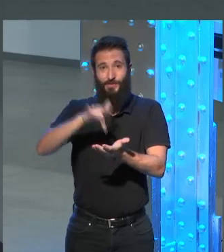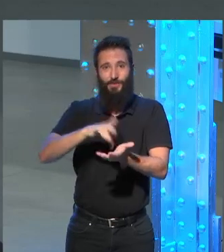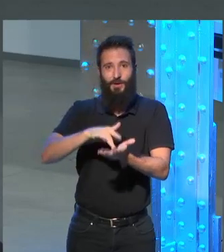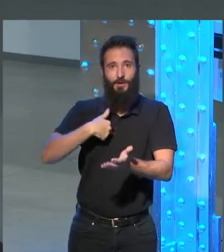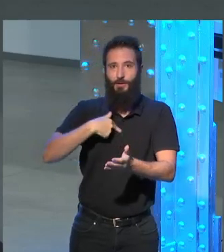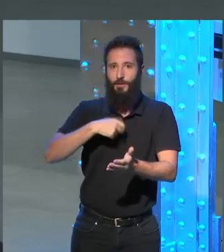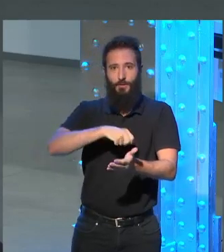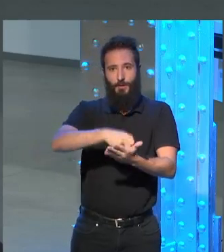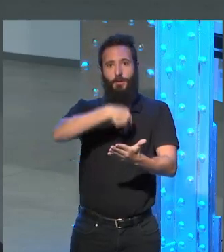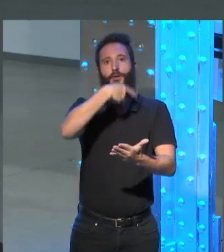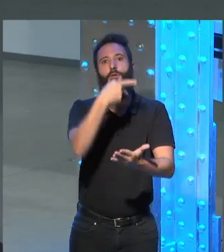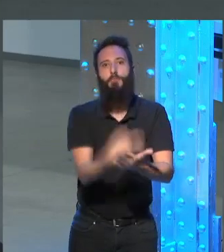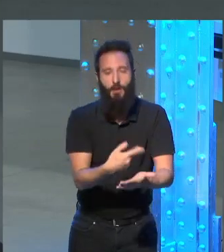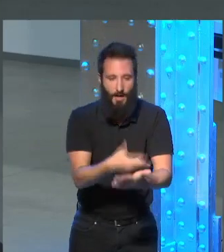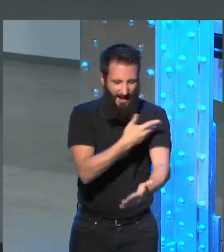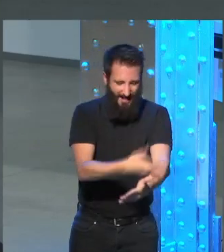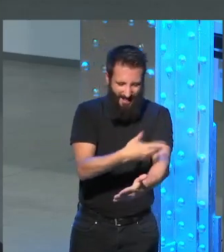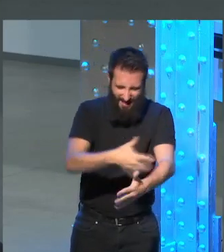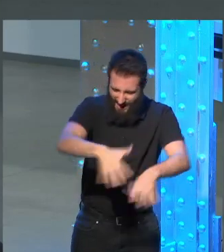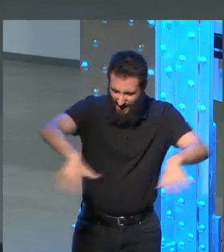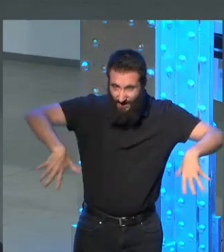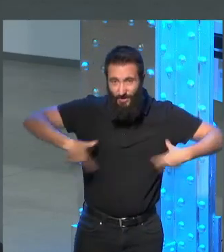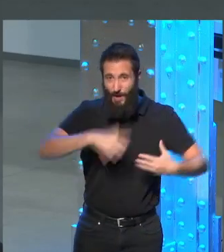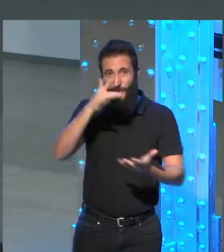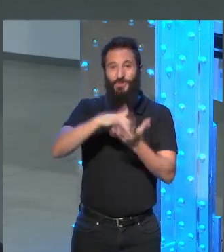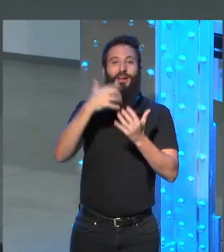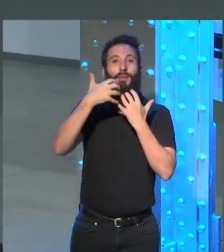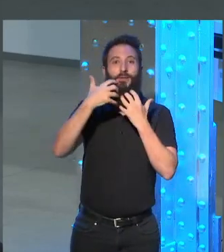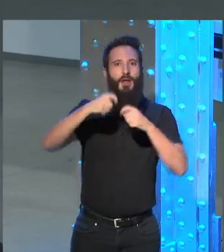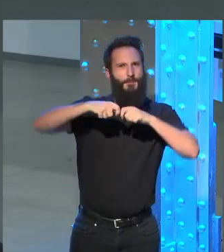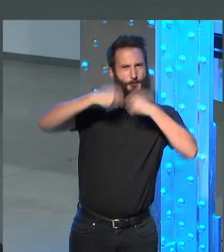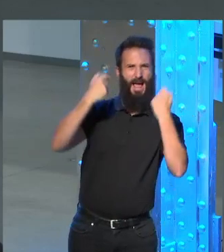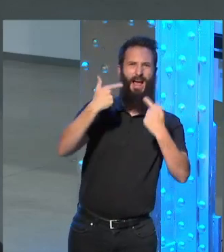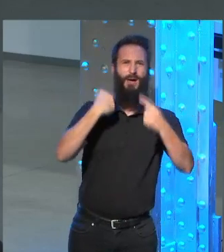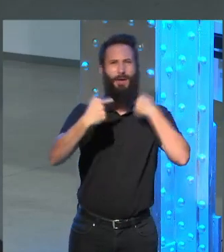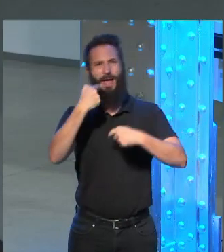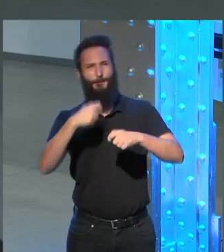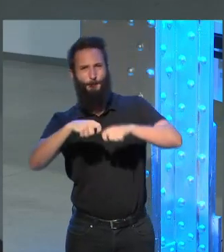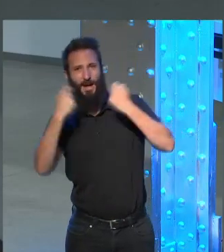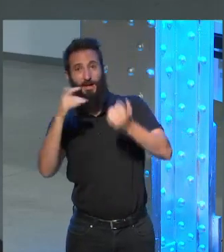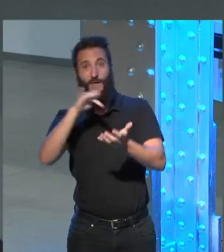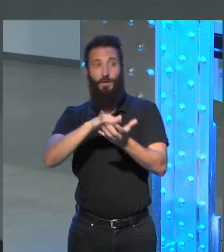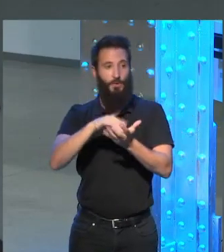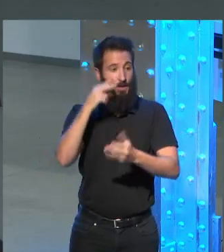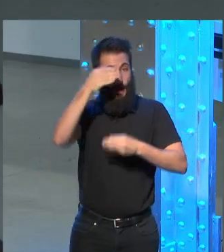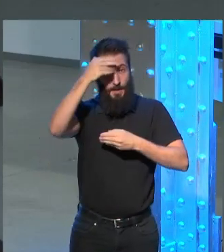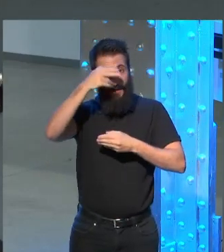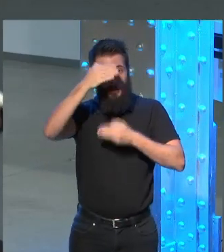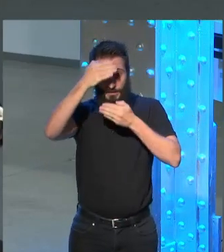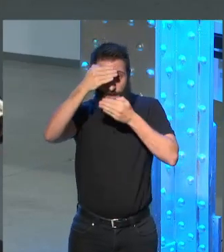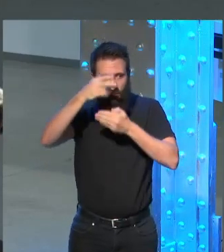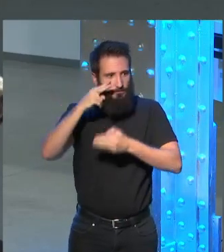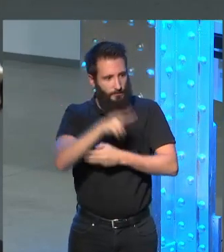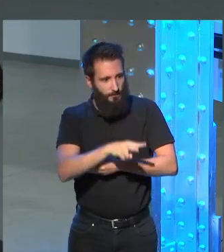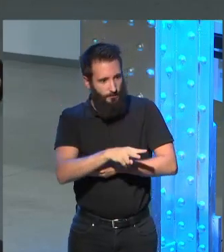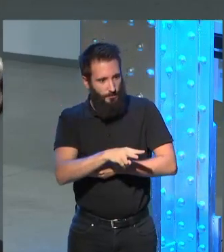inmediatamente en un baño de sangre porque las balas le vuelan la mandíbula y entonces lo que ven los terroristas es alguien que